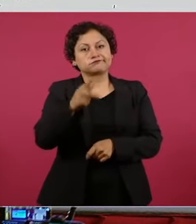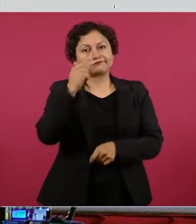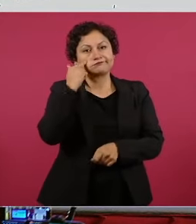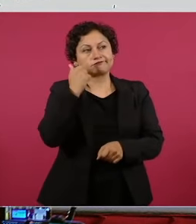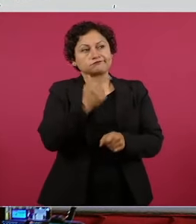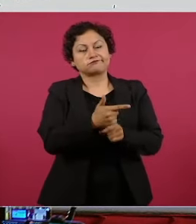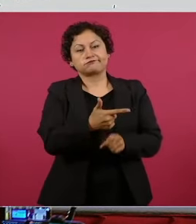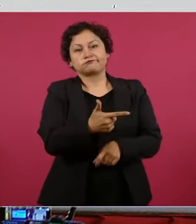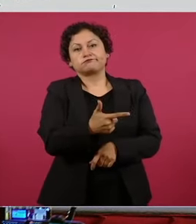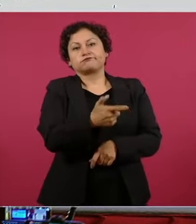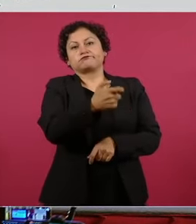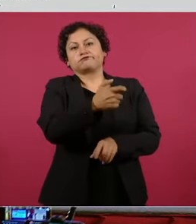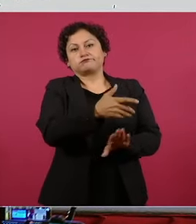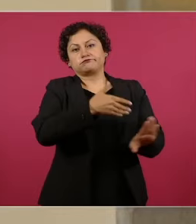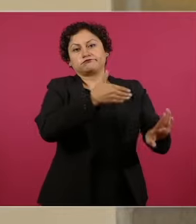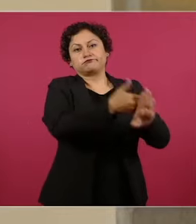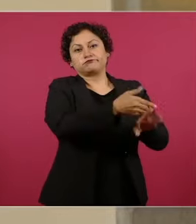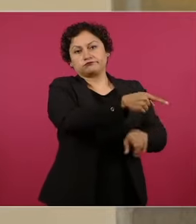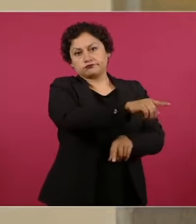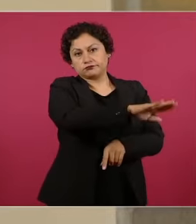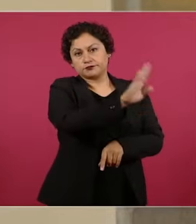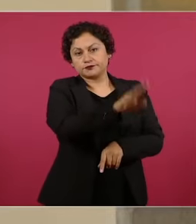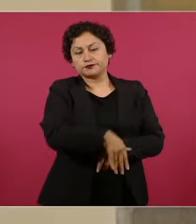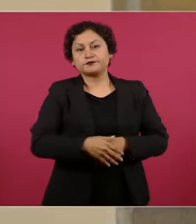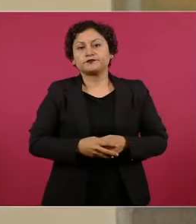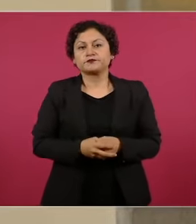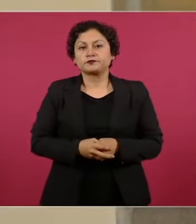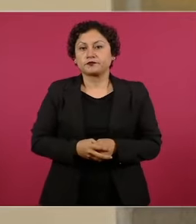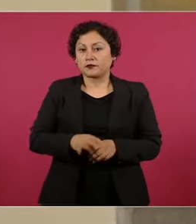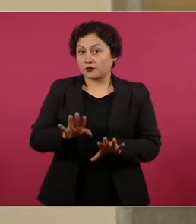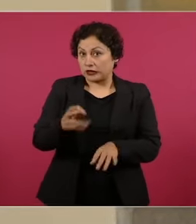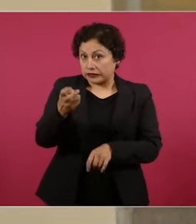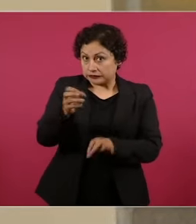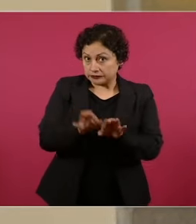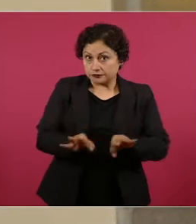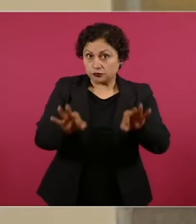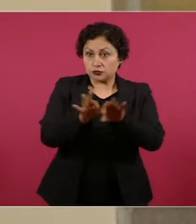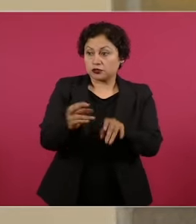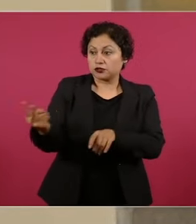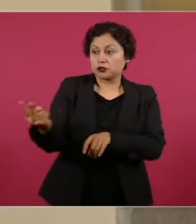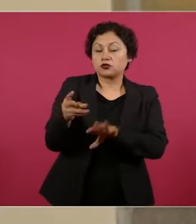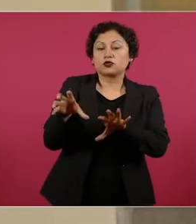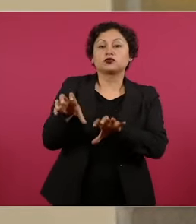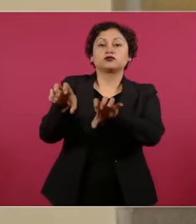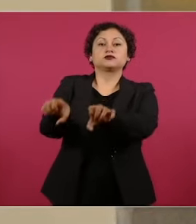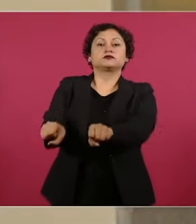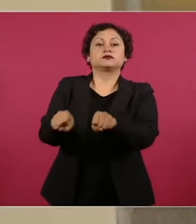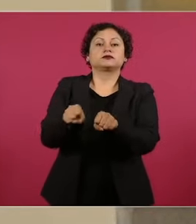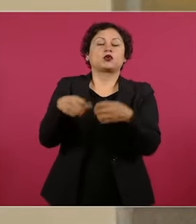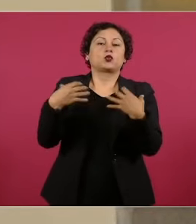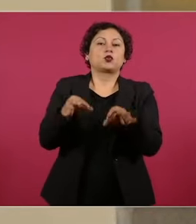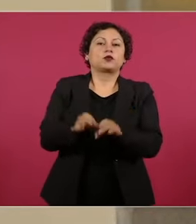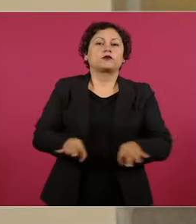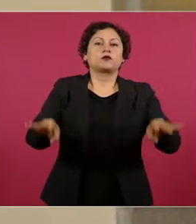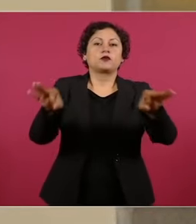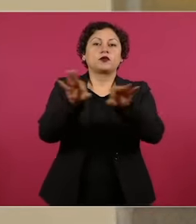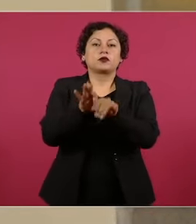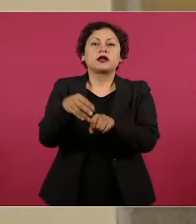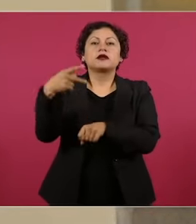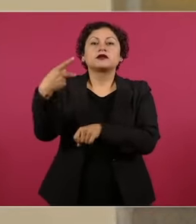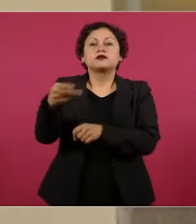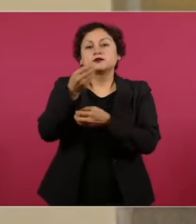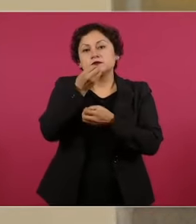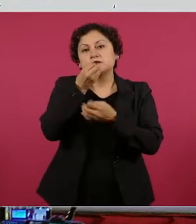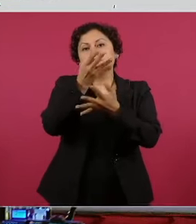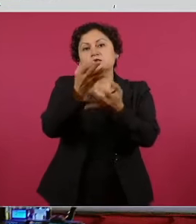el arma de fuego en su contra provocándole la muerte. Aquí destacar que la detención de ellos dos fue de gran importancia. La información proporcionada